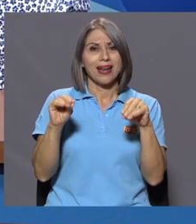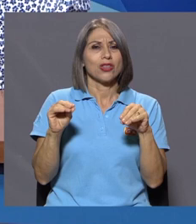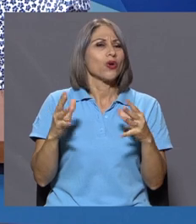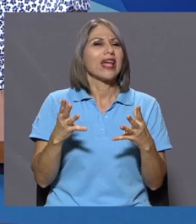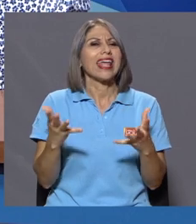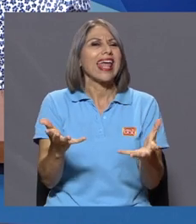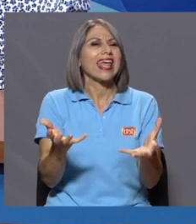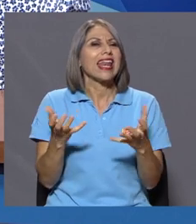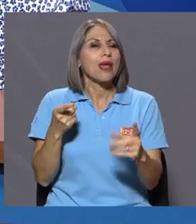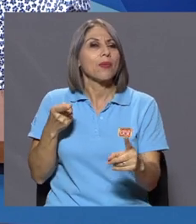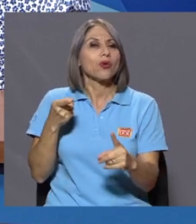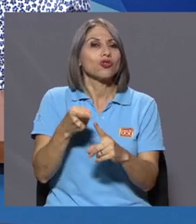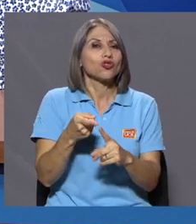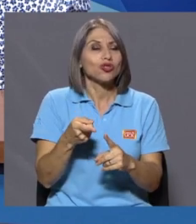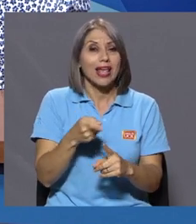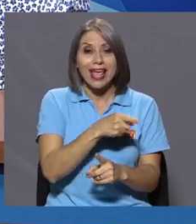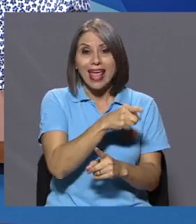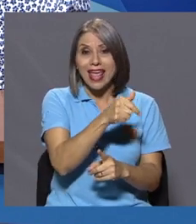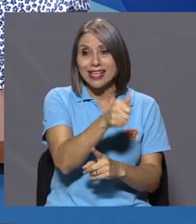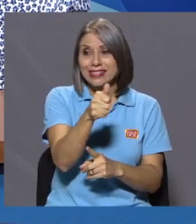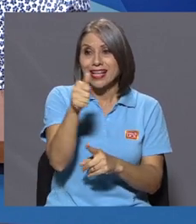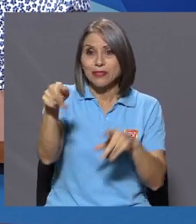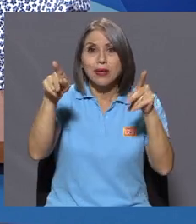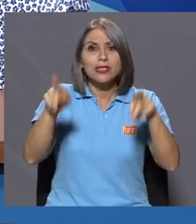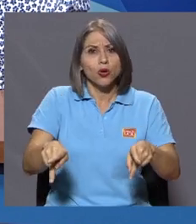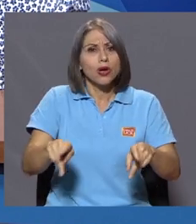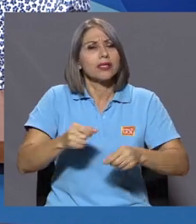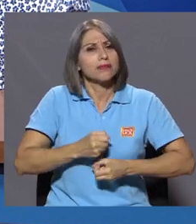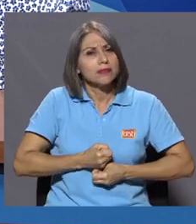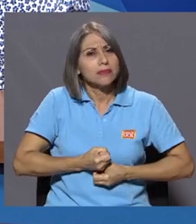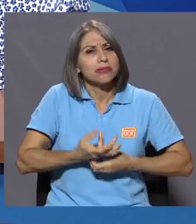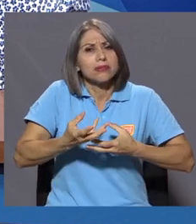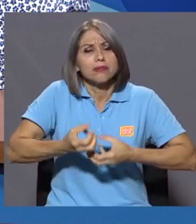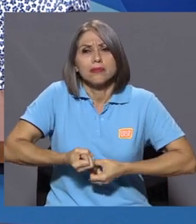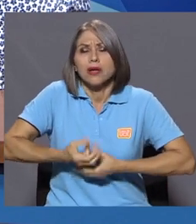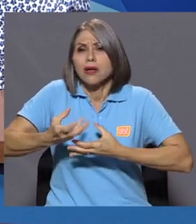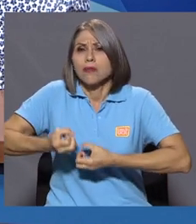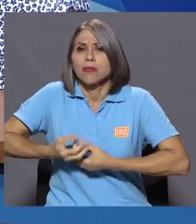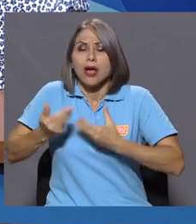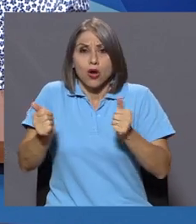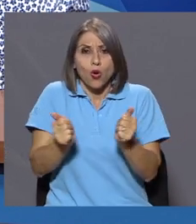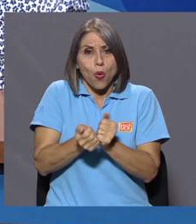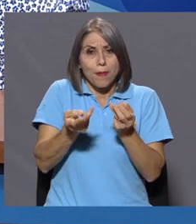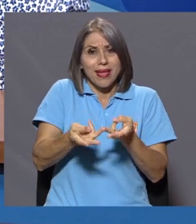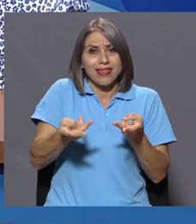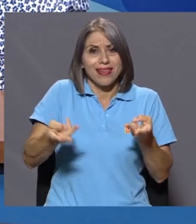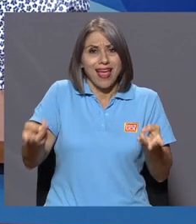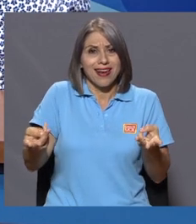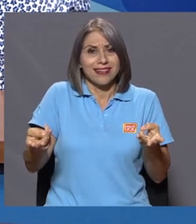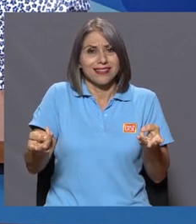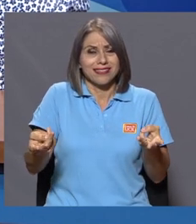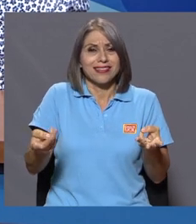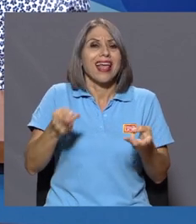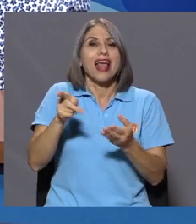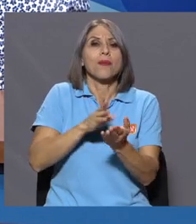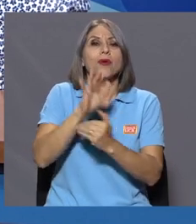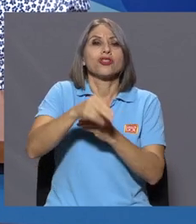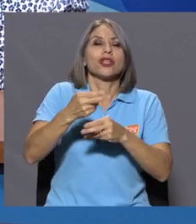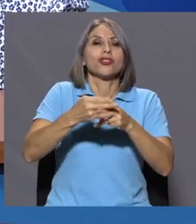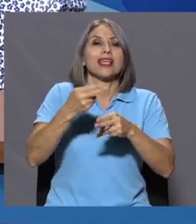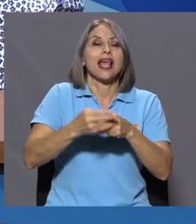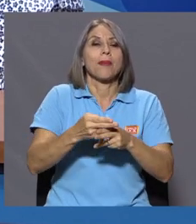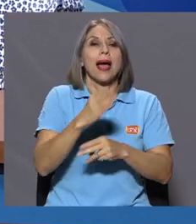darle primero voz a estas personas a través de estos materiales que queremos recuperar. El proyecto se llama